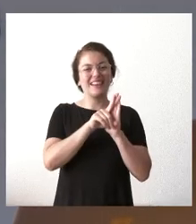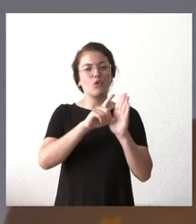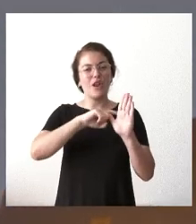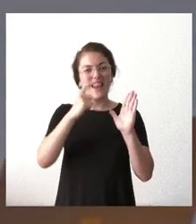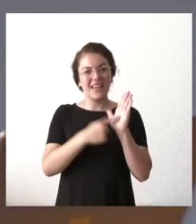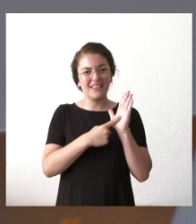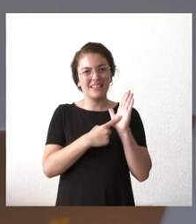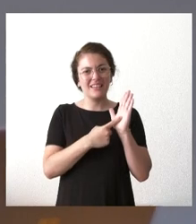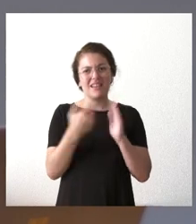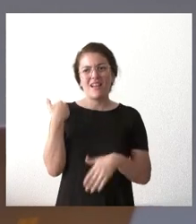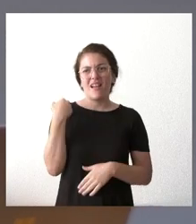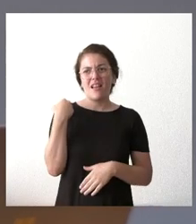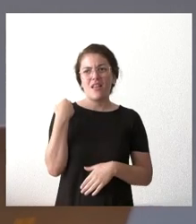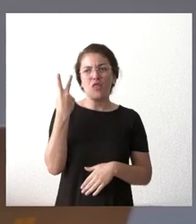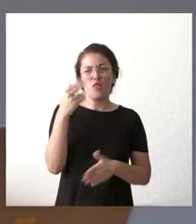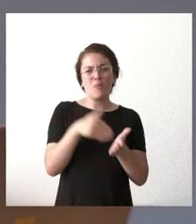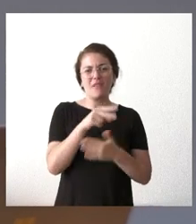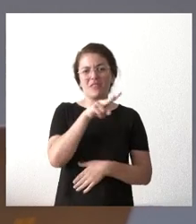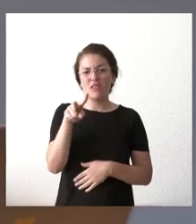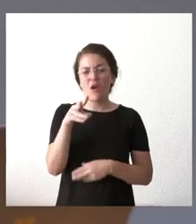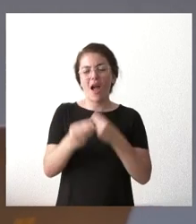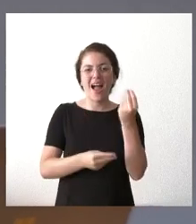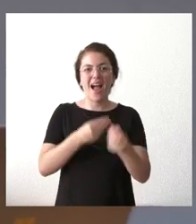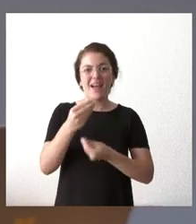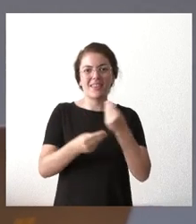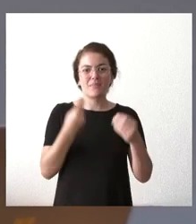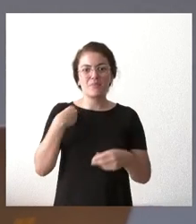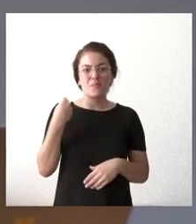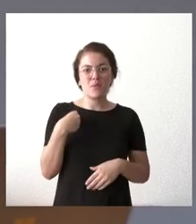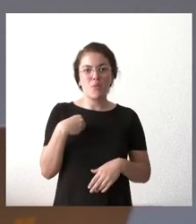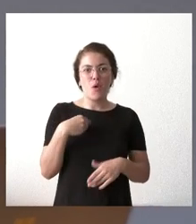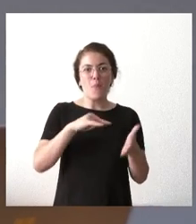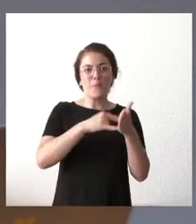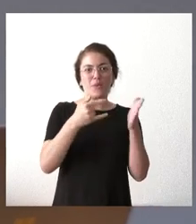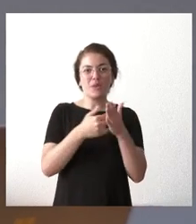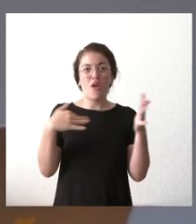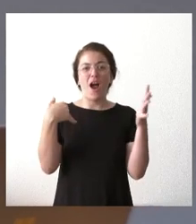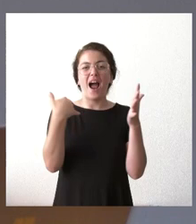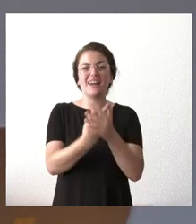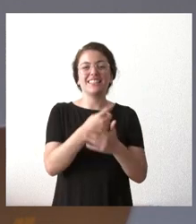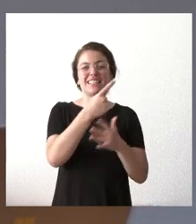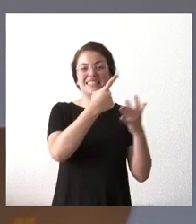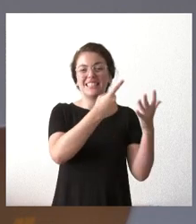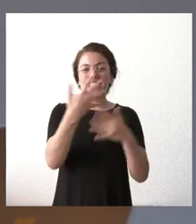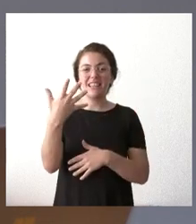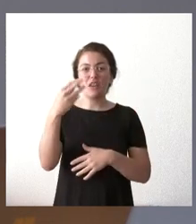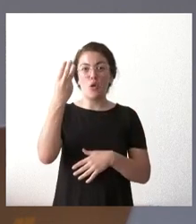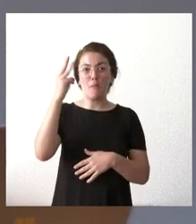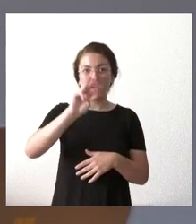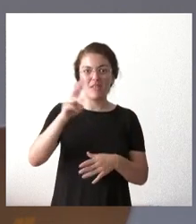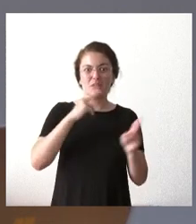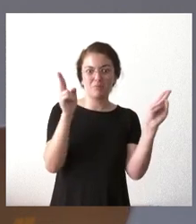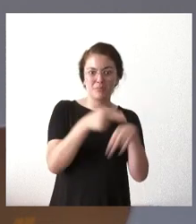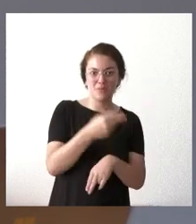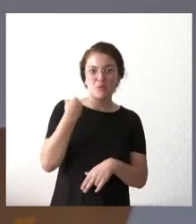6 barra 2022 donde eliminó en los proyectos hasta 75 megavatios controles ambientales que es algo que nosotros no